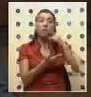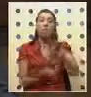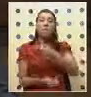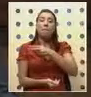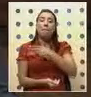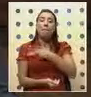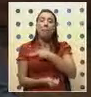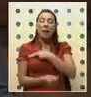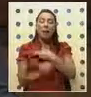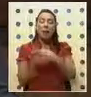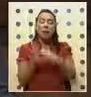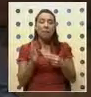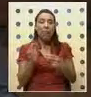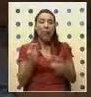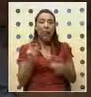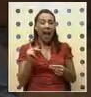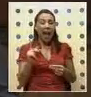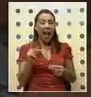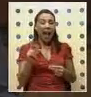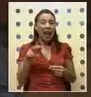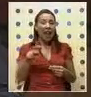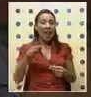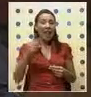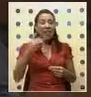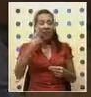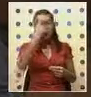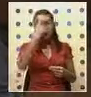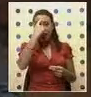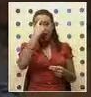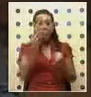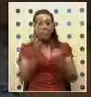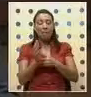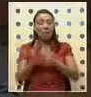Bharat Rana en el del prestigio de la India de 1990.